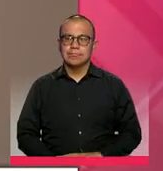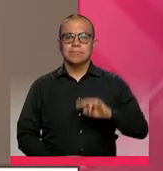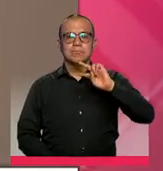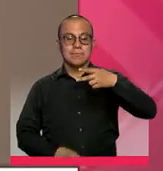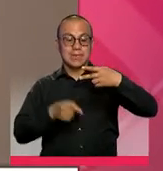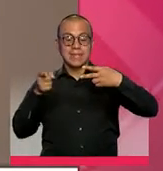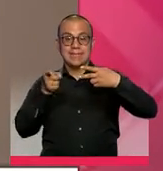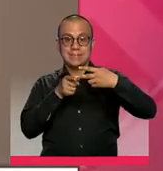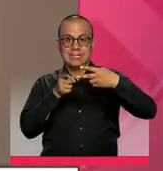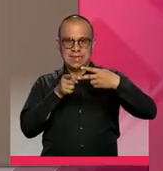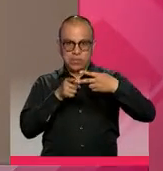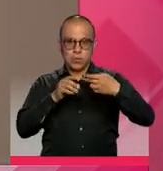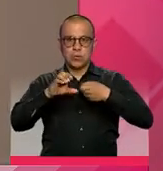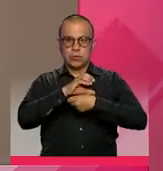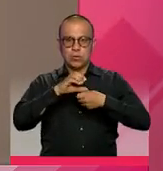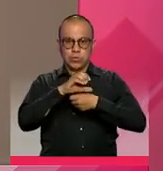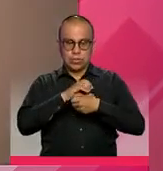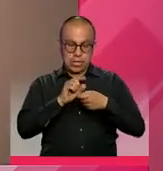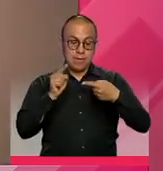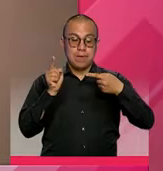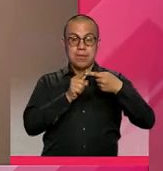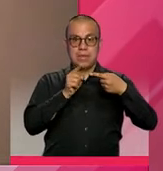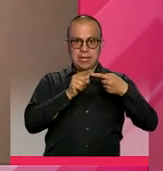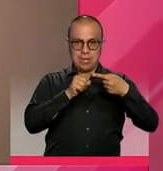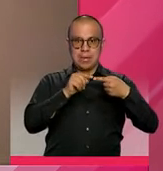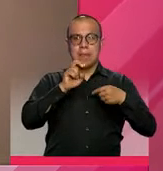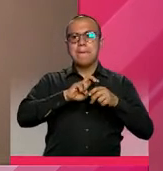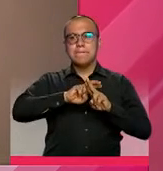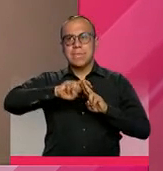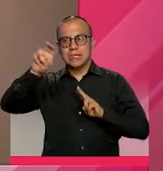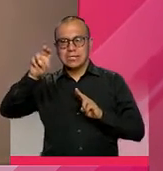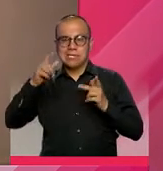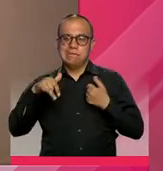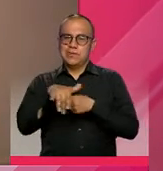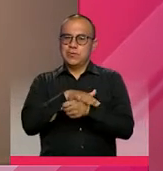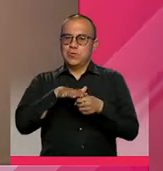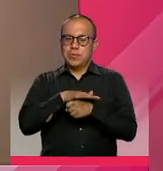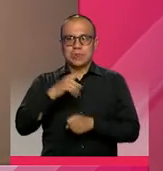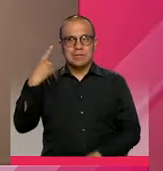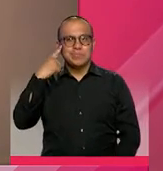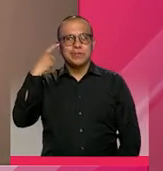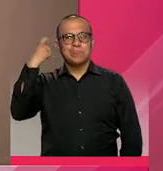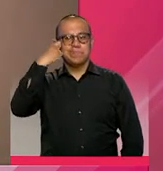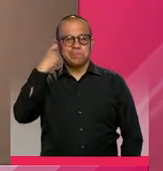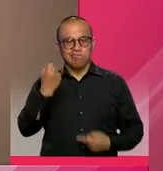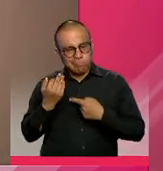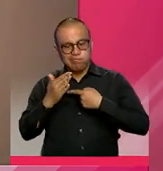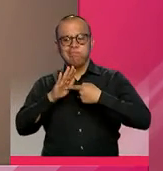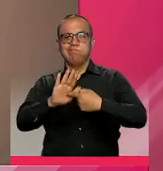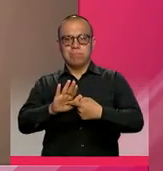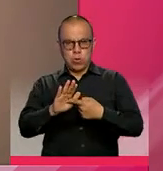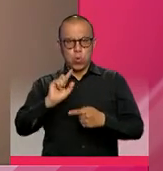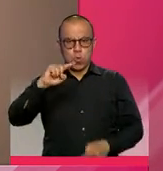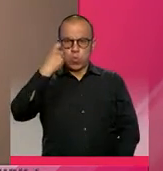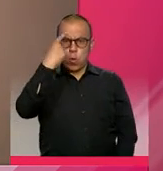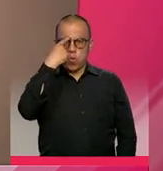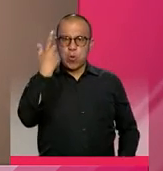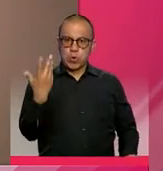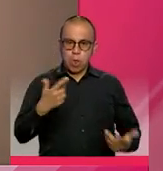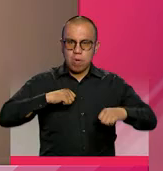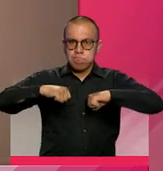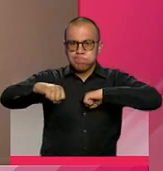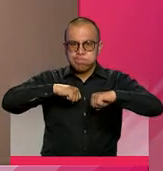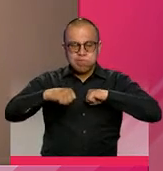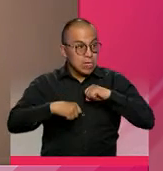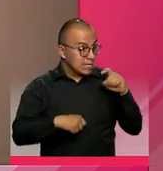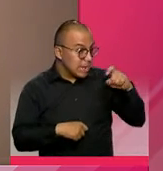ciudad en satisfacción después de Manizales. Una crisis que la tenemos que ver como una oportunidad mostró que se puede tener un gobierno que sea activo en